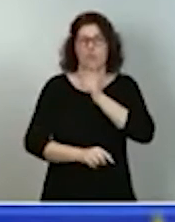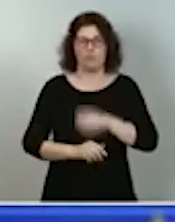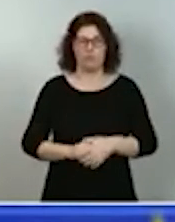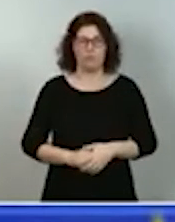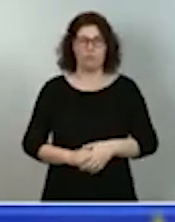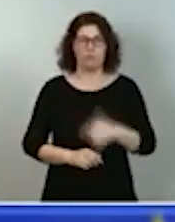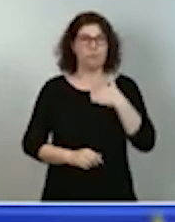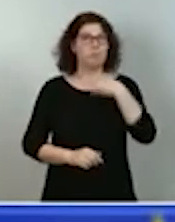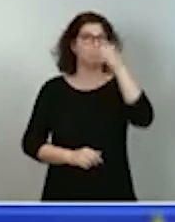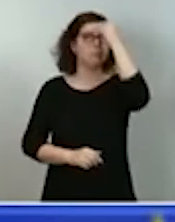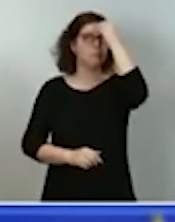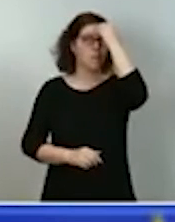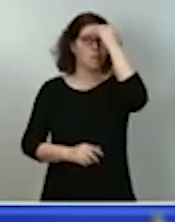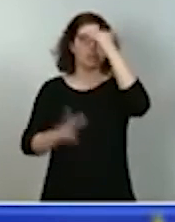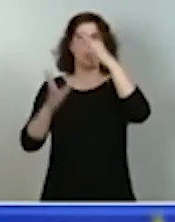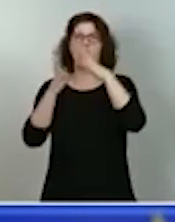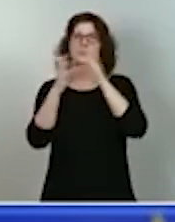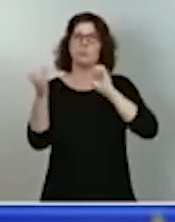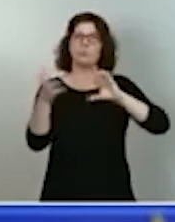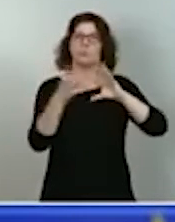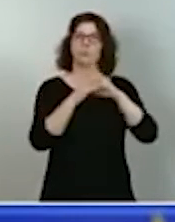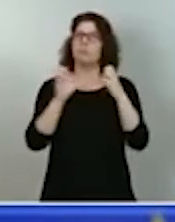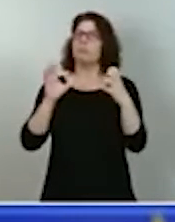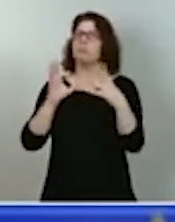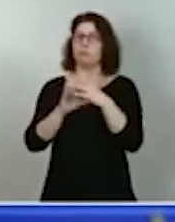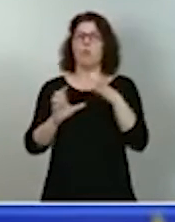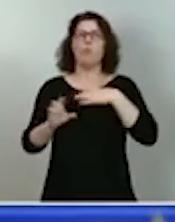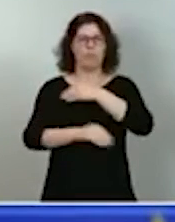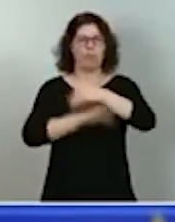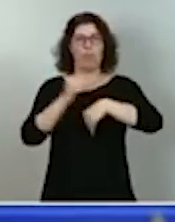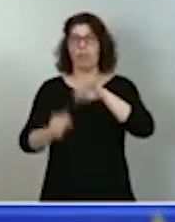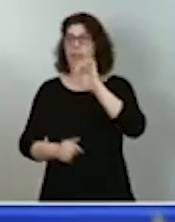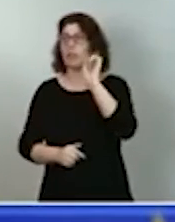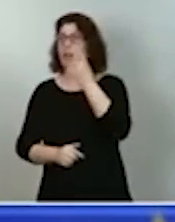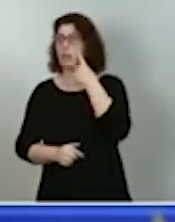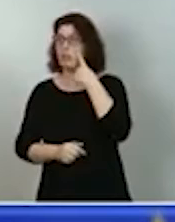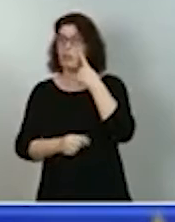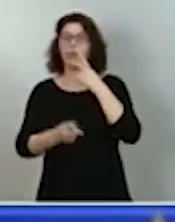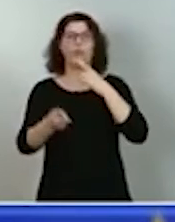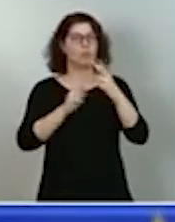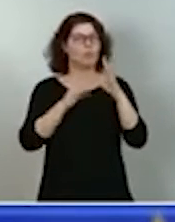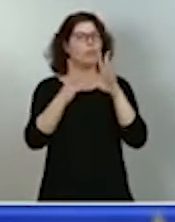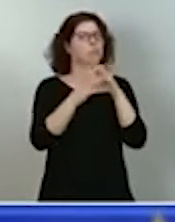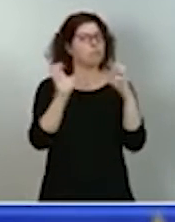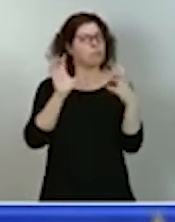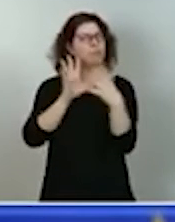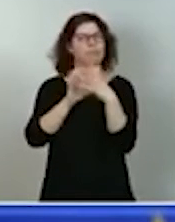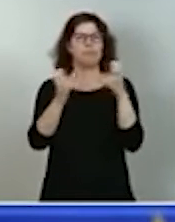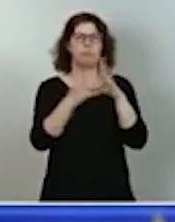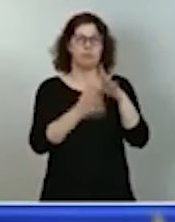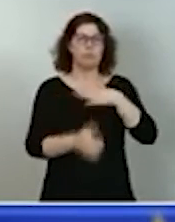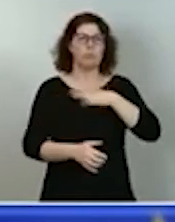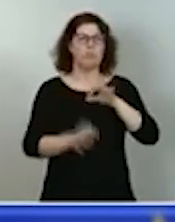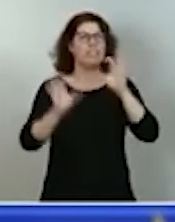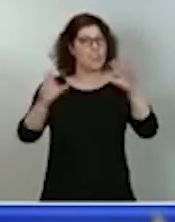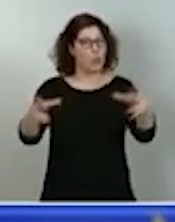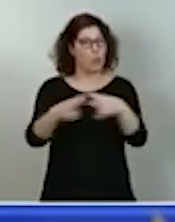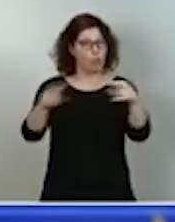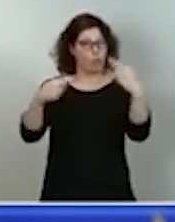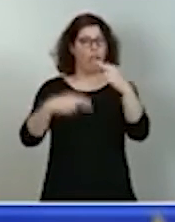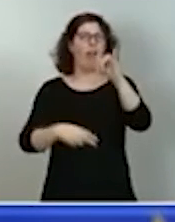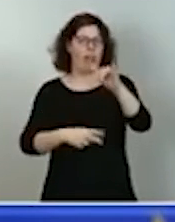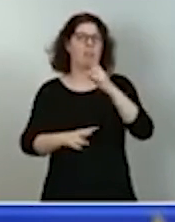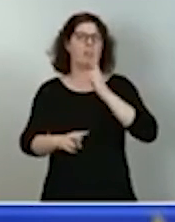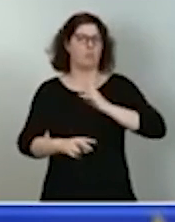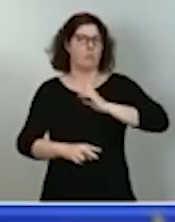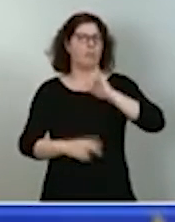consenso en el diagnóstico y en la respuesta. Seguramente la ciudadanía lo tiene. Se trata de alcanzar